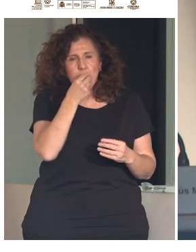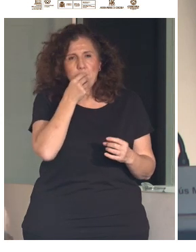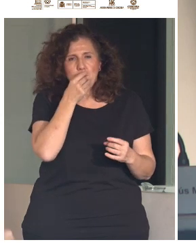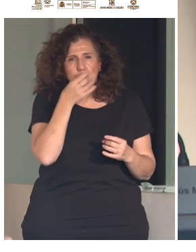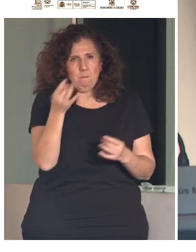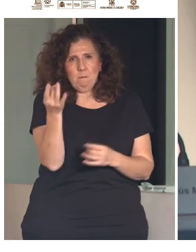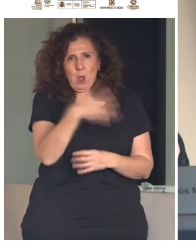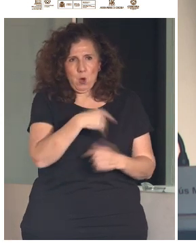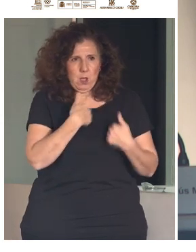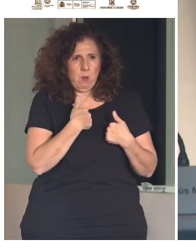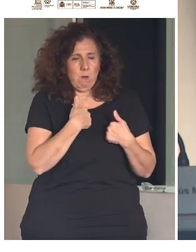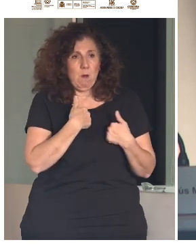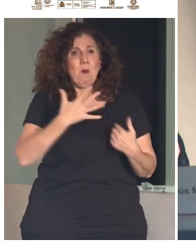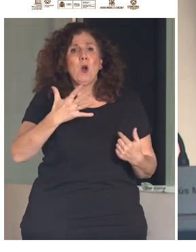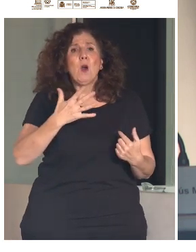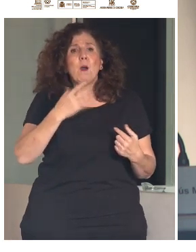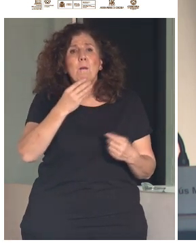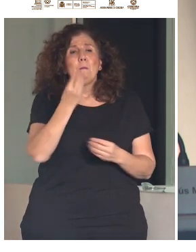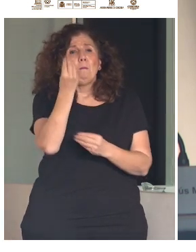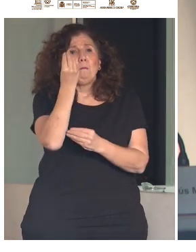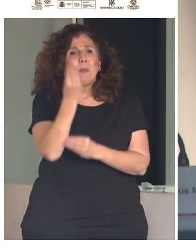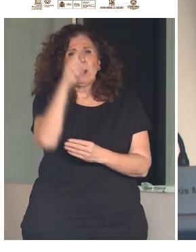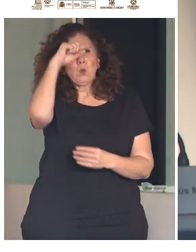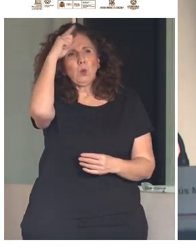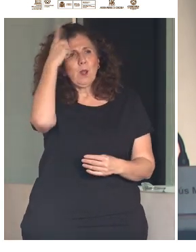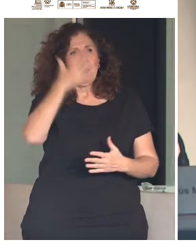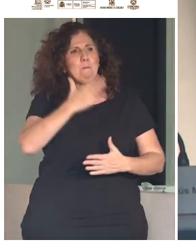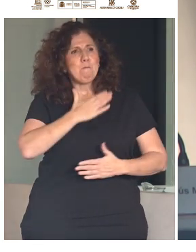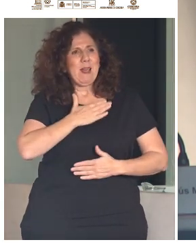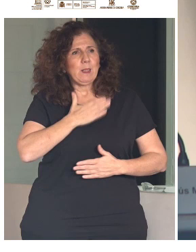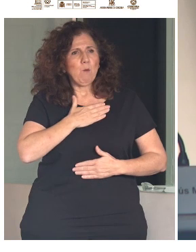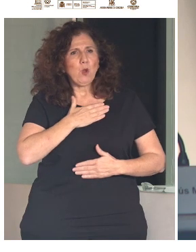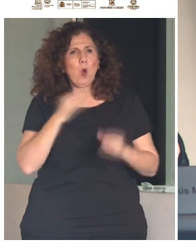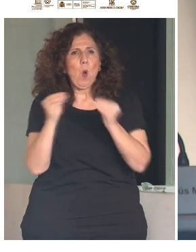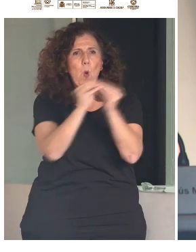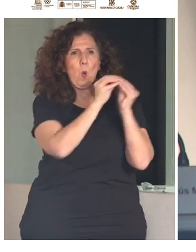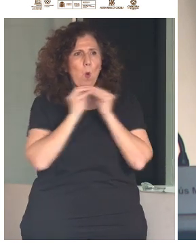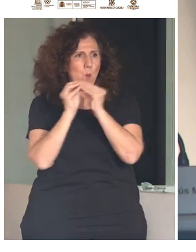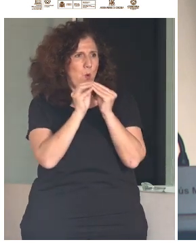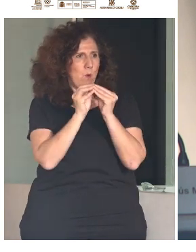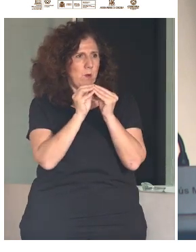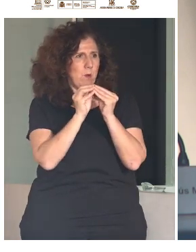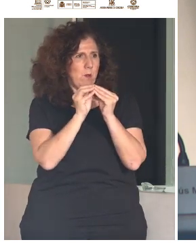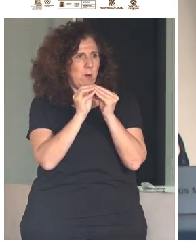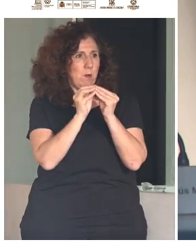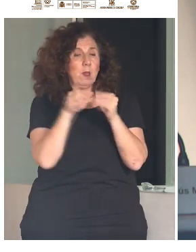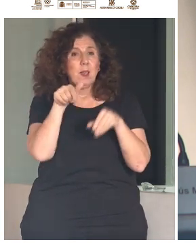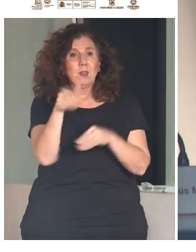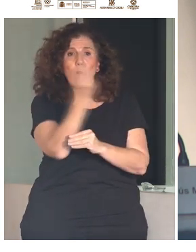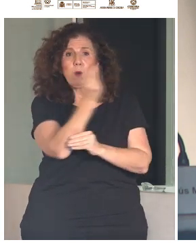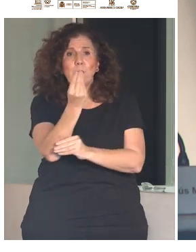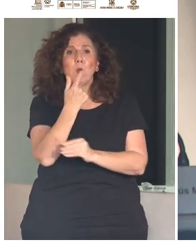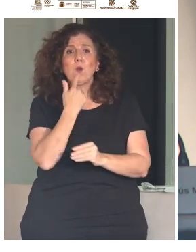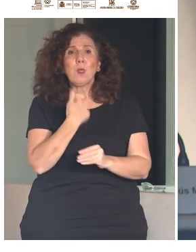patrimonio común, atesoran lo que es un pueblo, nos dicen cómo éramos en el pasado para que la